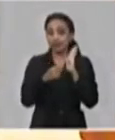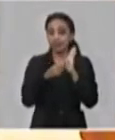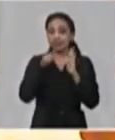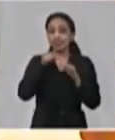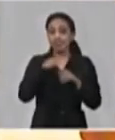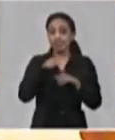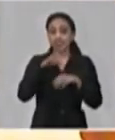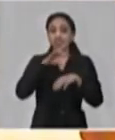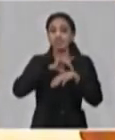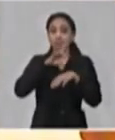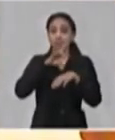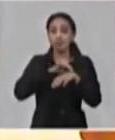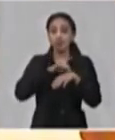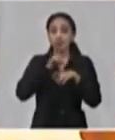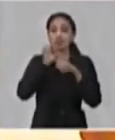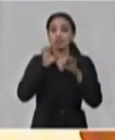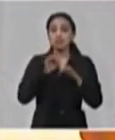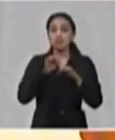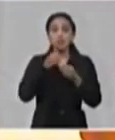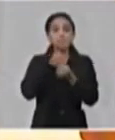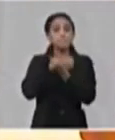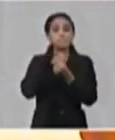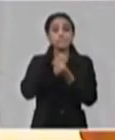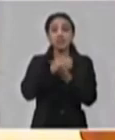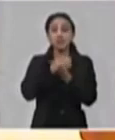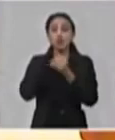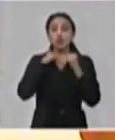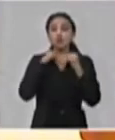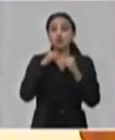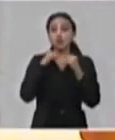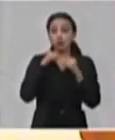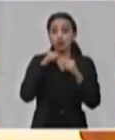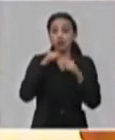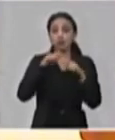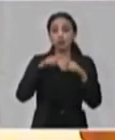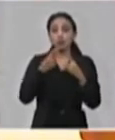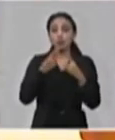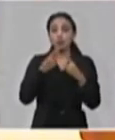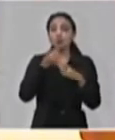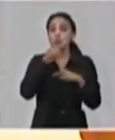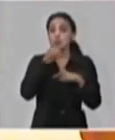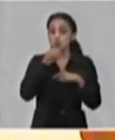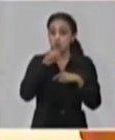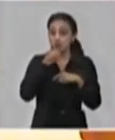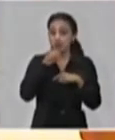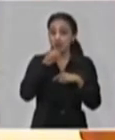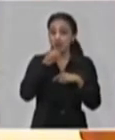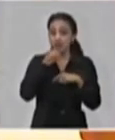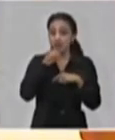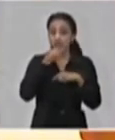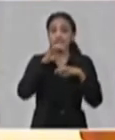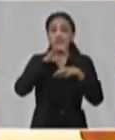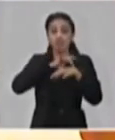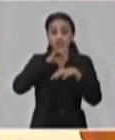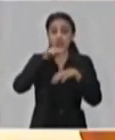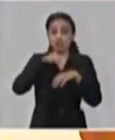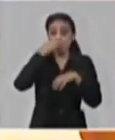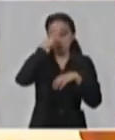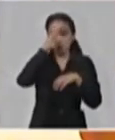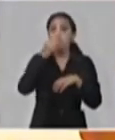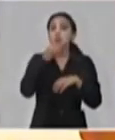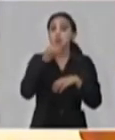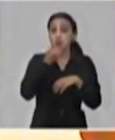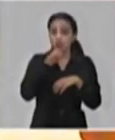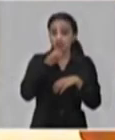este virus constituye un peligro potencial de que se introduzca en el país. Tenemos que hablar claro. Es decir,